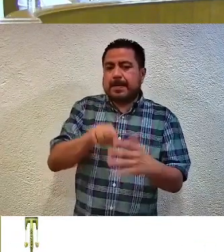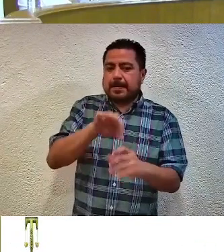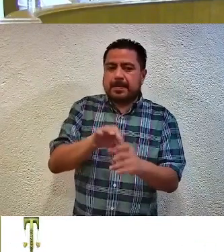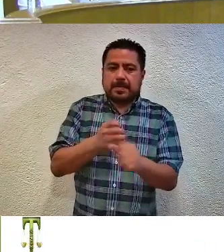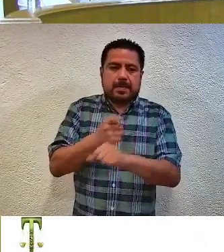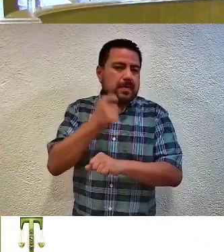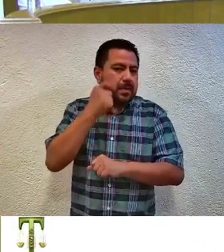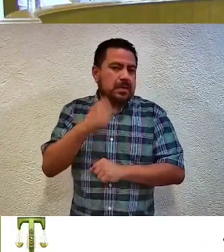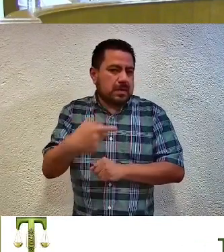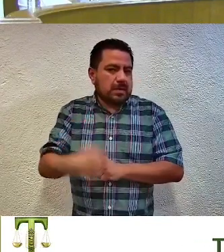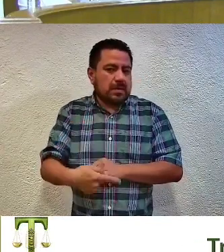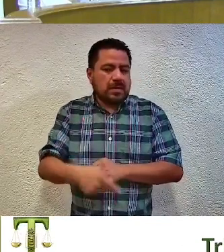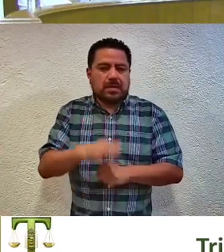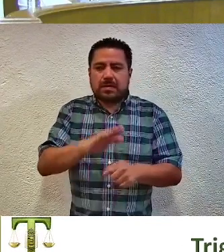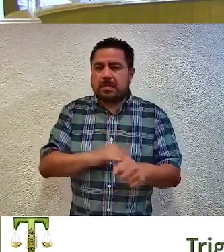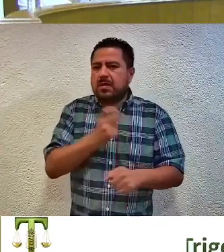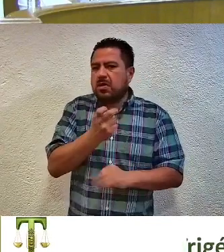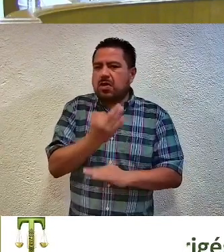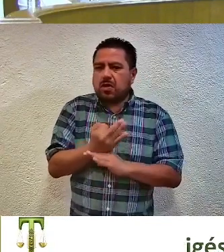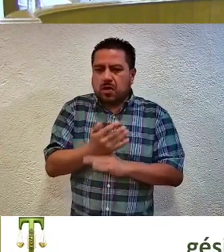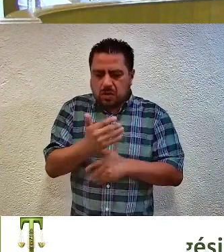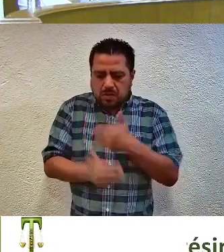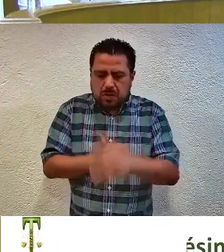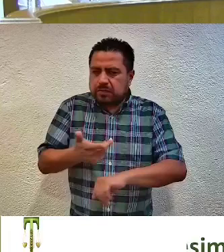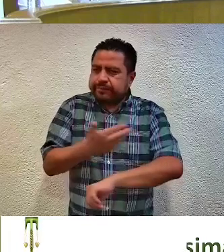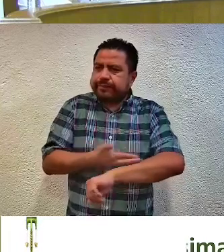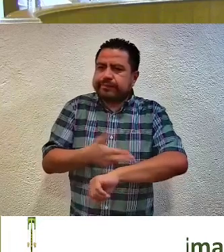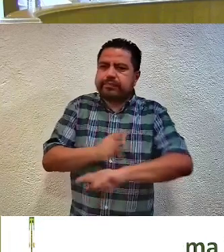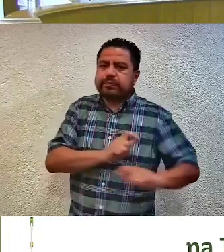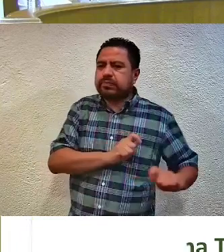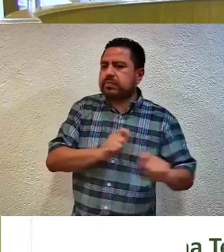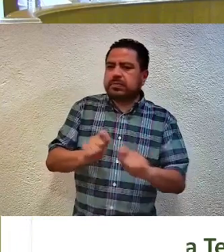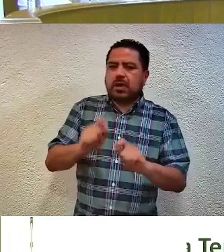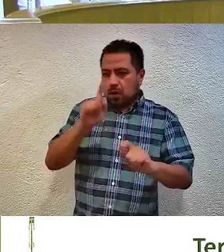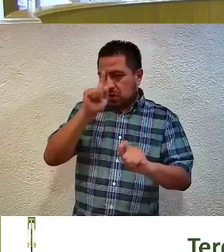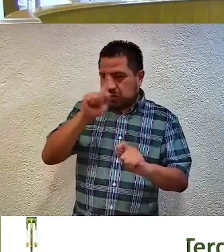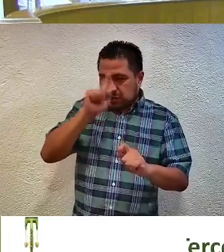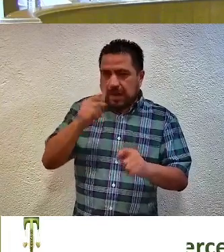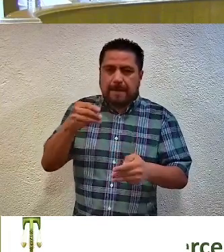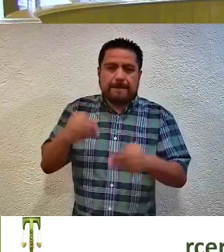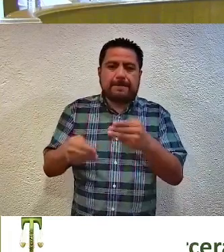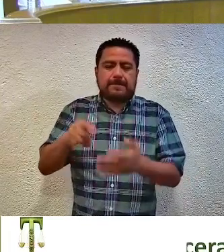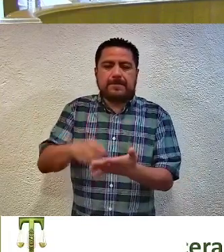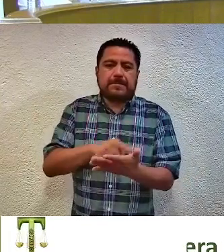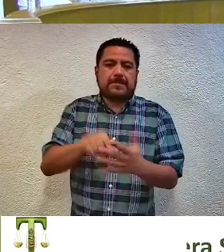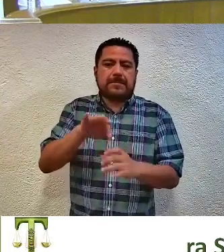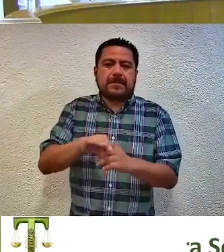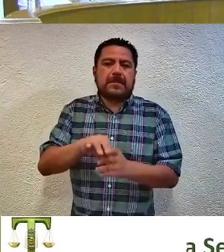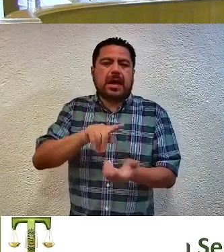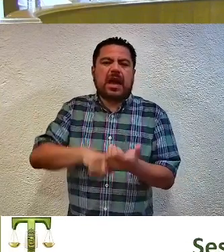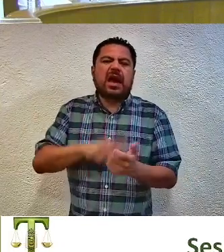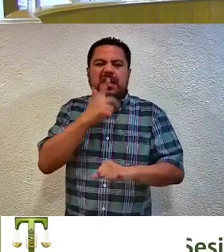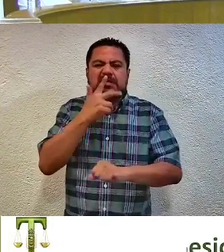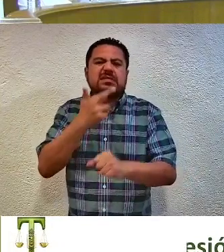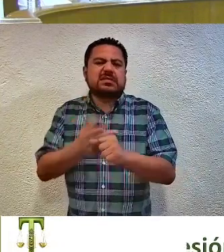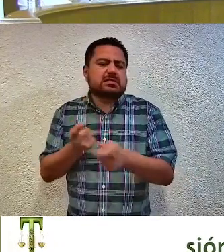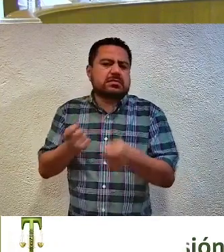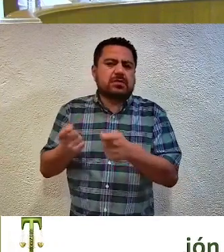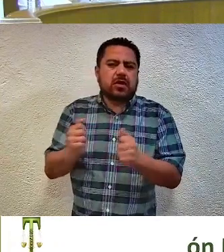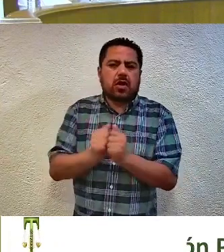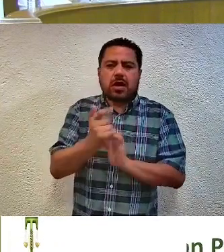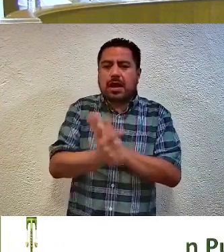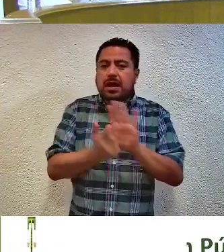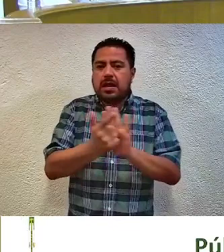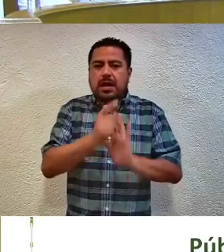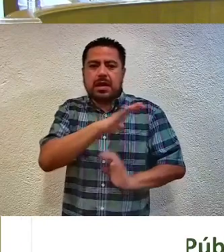del Estado de Guerrero, ya que los procedimientos para la designación de consejerías y magistraturas electorales son regulados por una ley